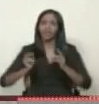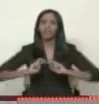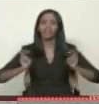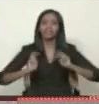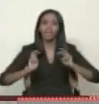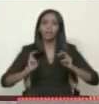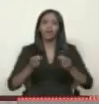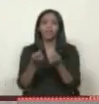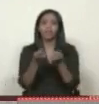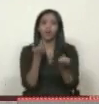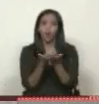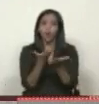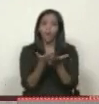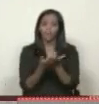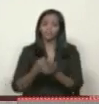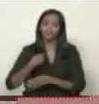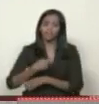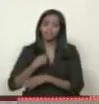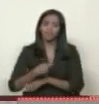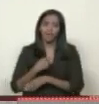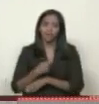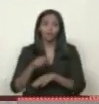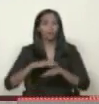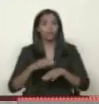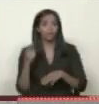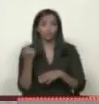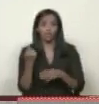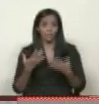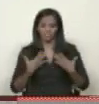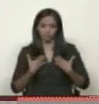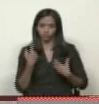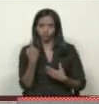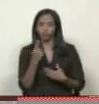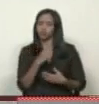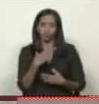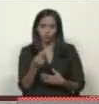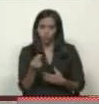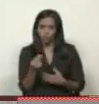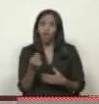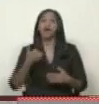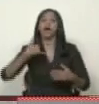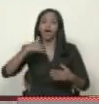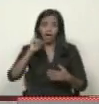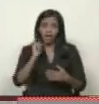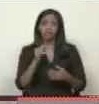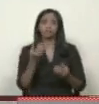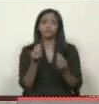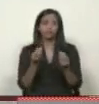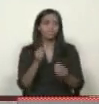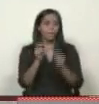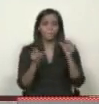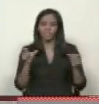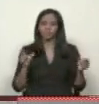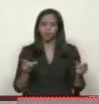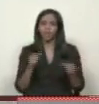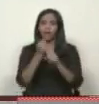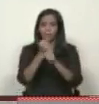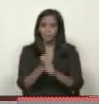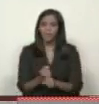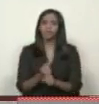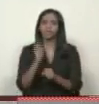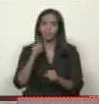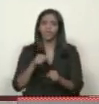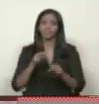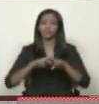parte económica y el financiamiento, porque no es solamente mi caso, sino el de muchos casos, y la mayoría son